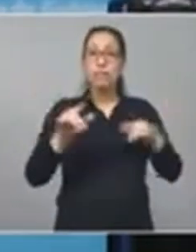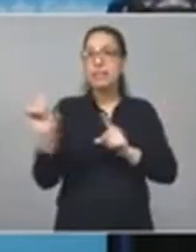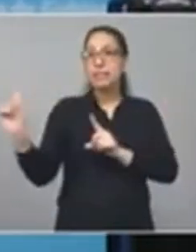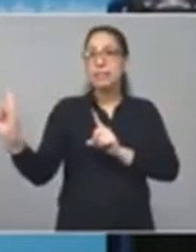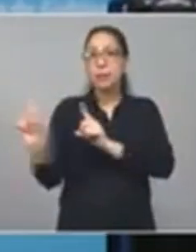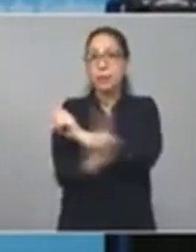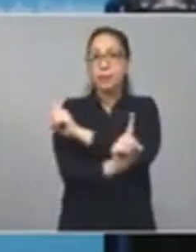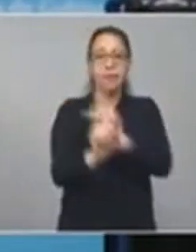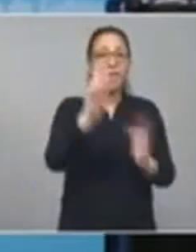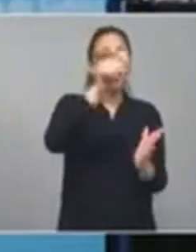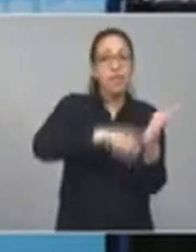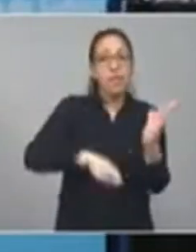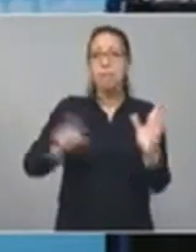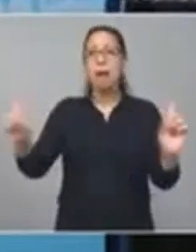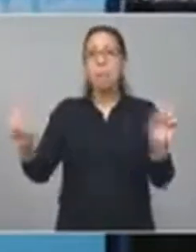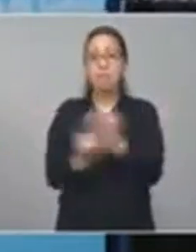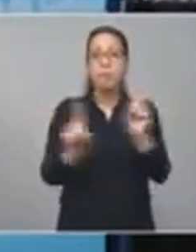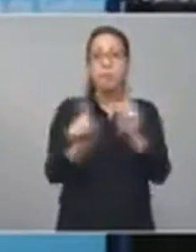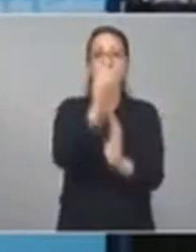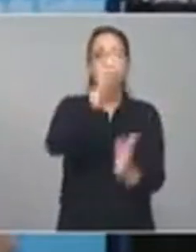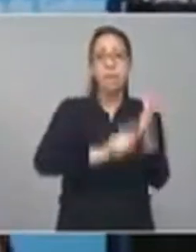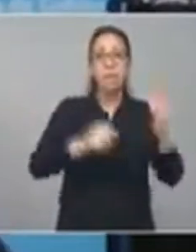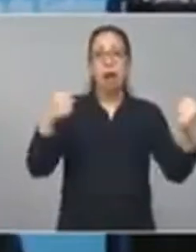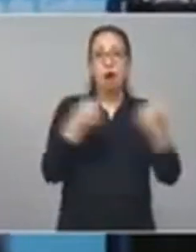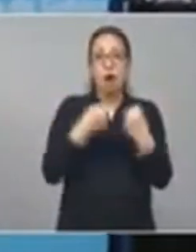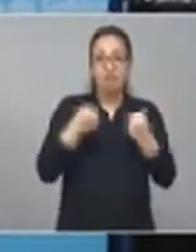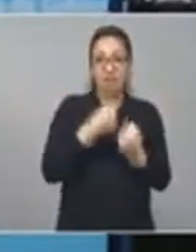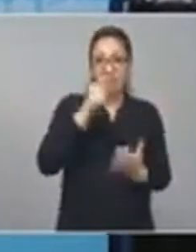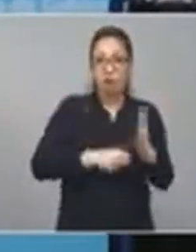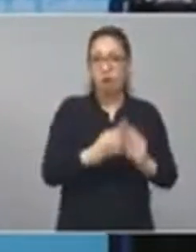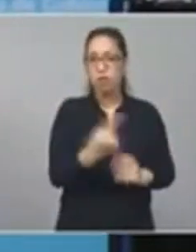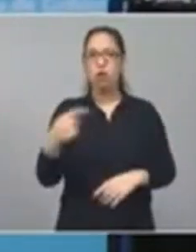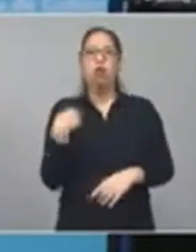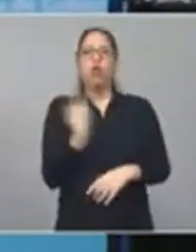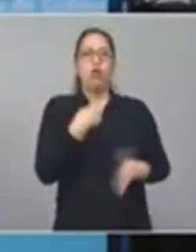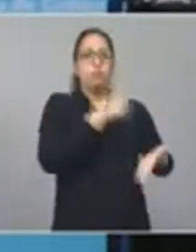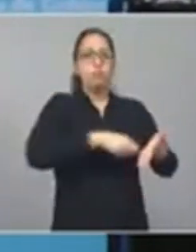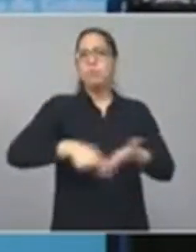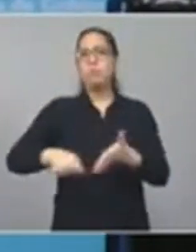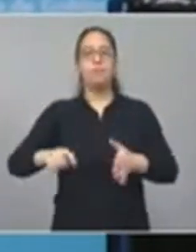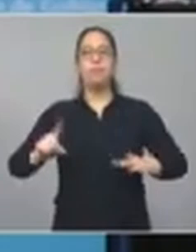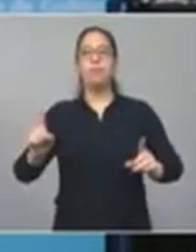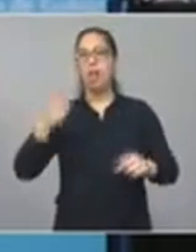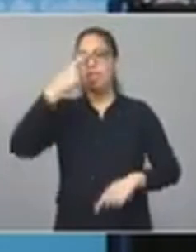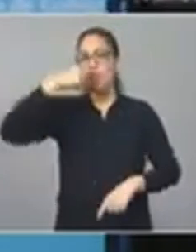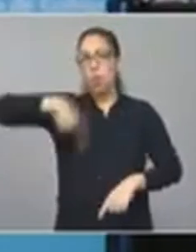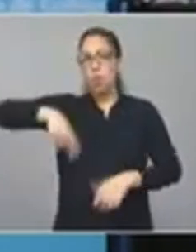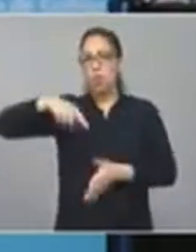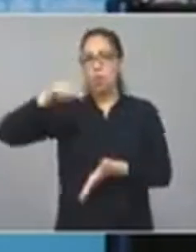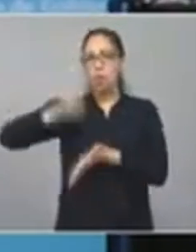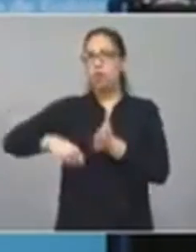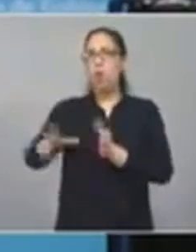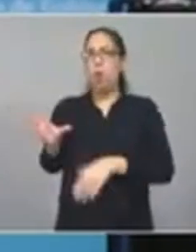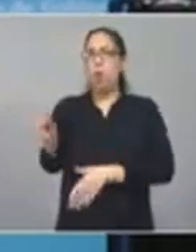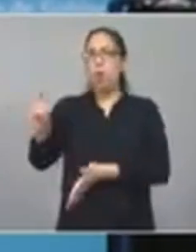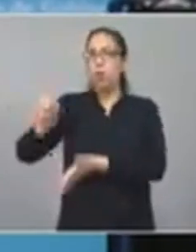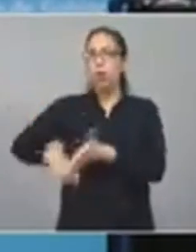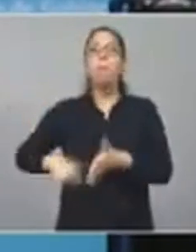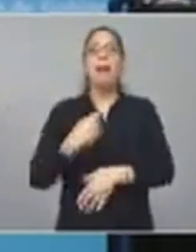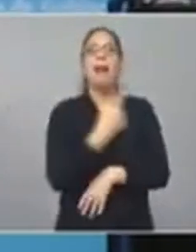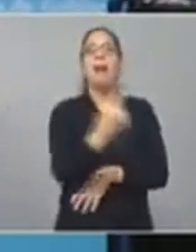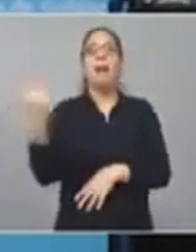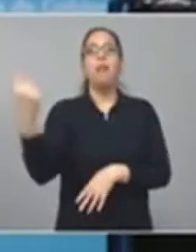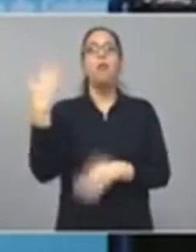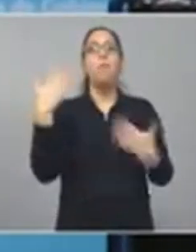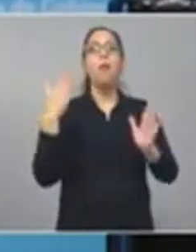y va firmando cada uno su convenio. Tampoco vamos a firmar nosotros, haremos una firma conjunta al final. Así cada uno se puede llevar